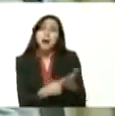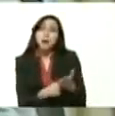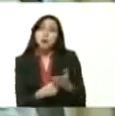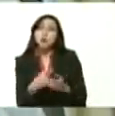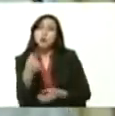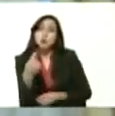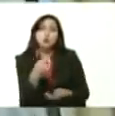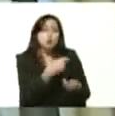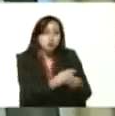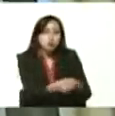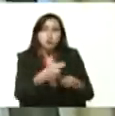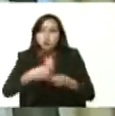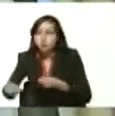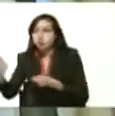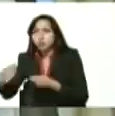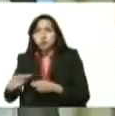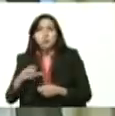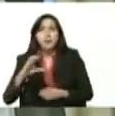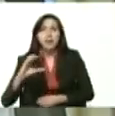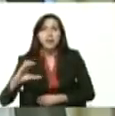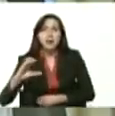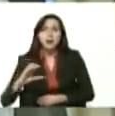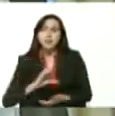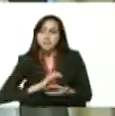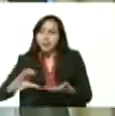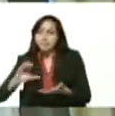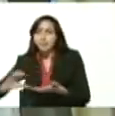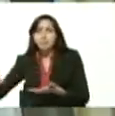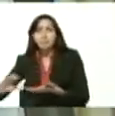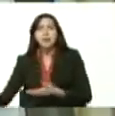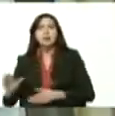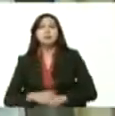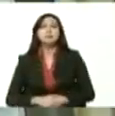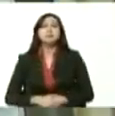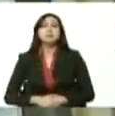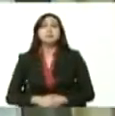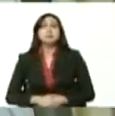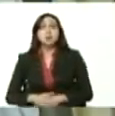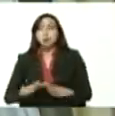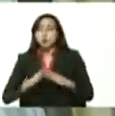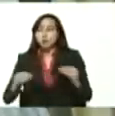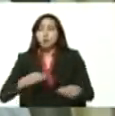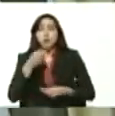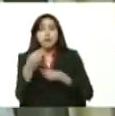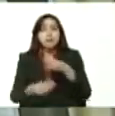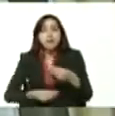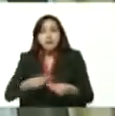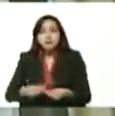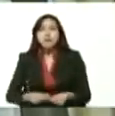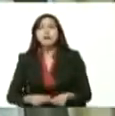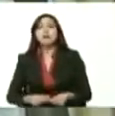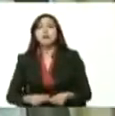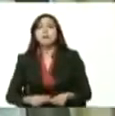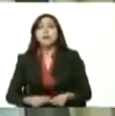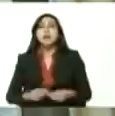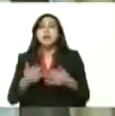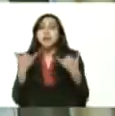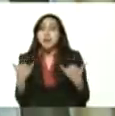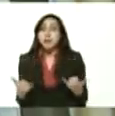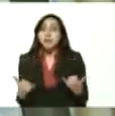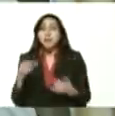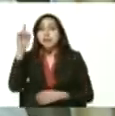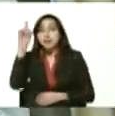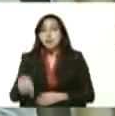en efectivo. Ya eso se le facilita de manera enorme con estos instrumentos que hemos venido creando y ya también tenemos en marcha